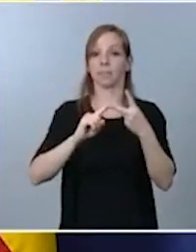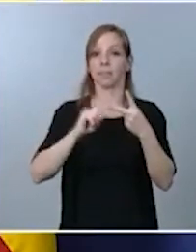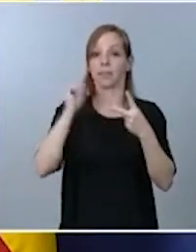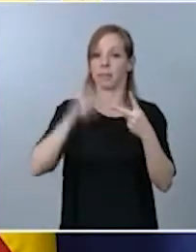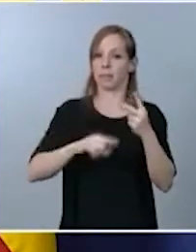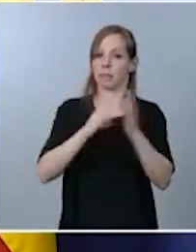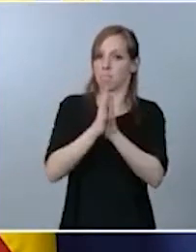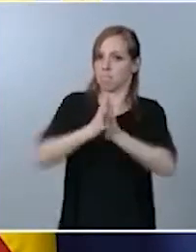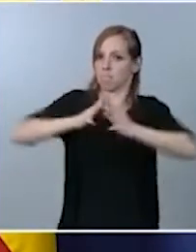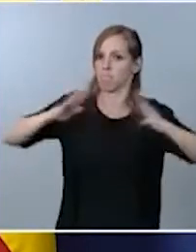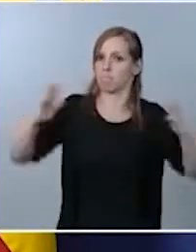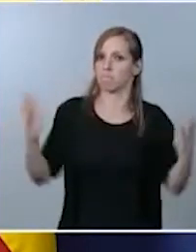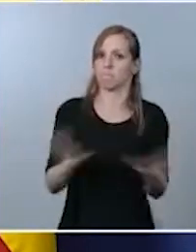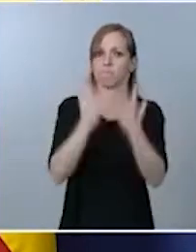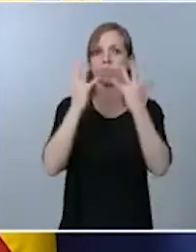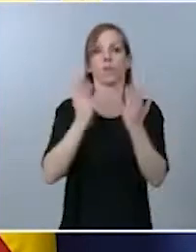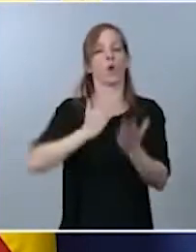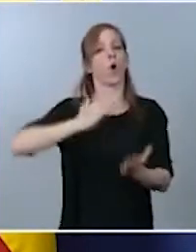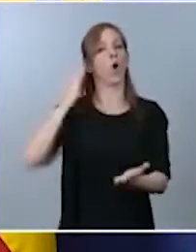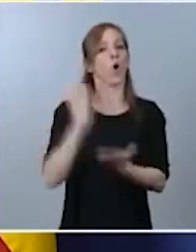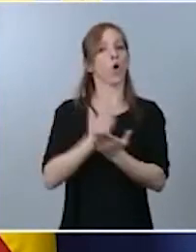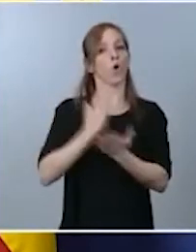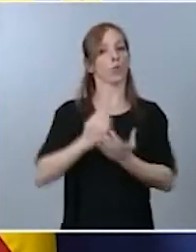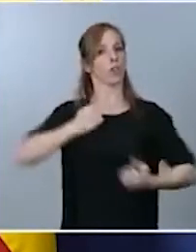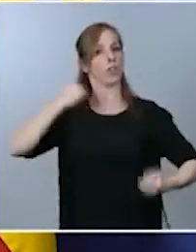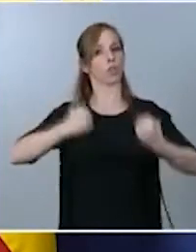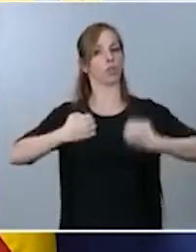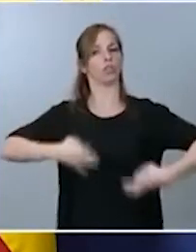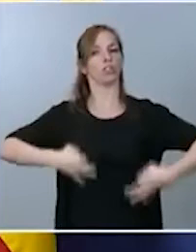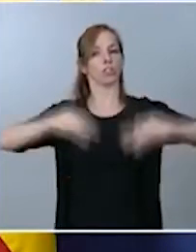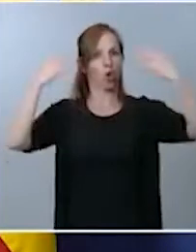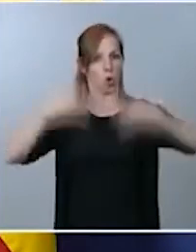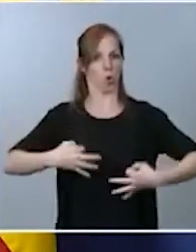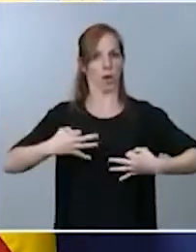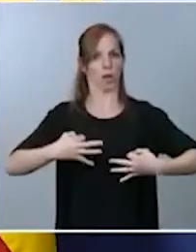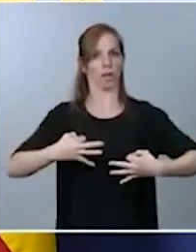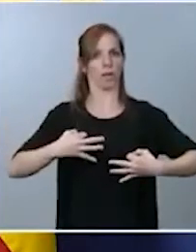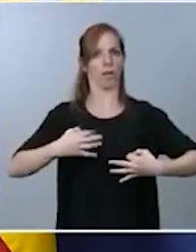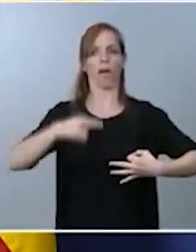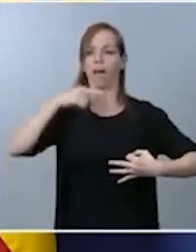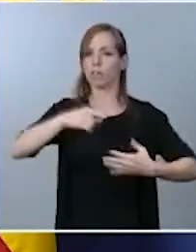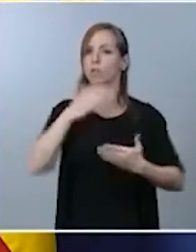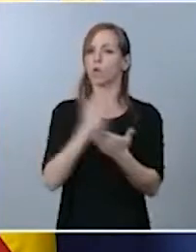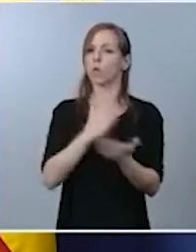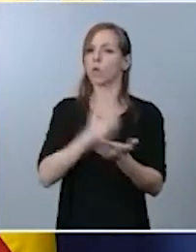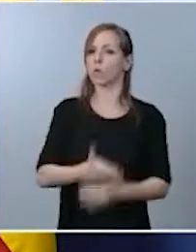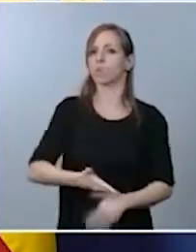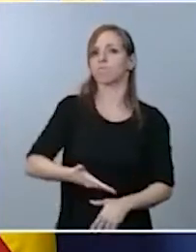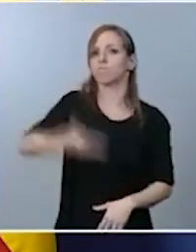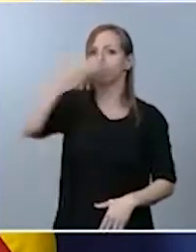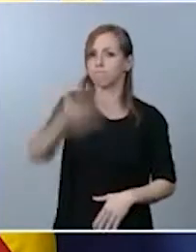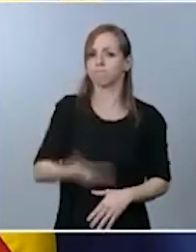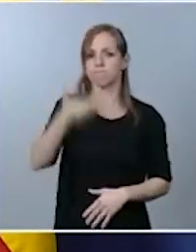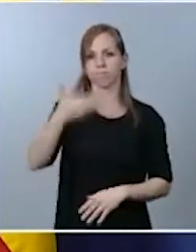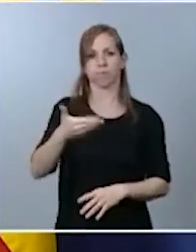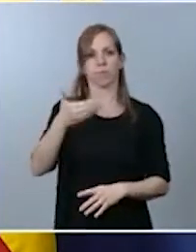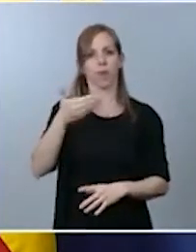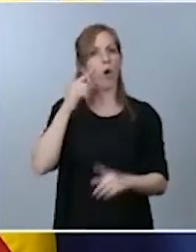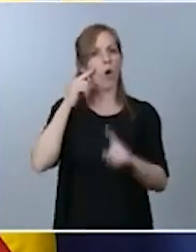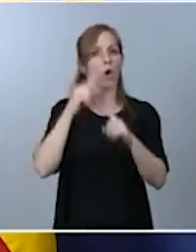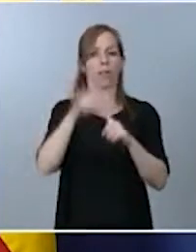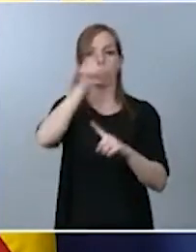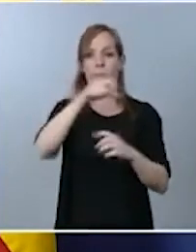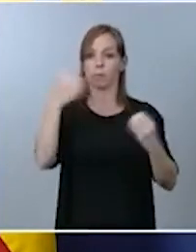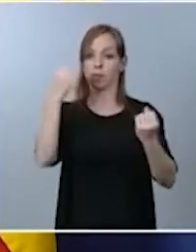mecanismo de los cursos de conducción segura como fórmula importante y precisa para la formación de los conductores.